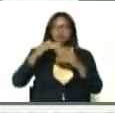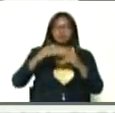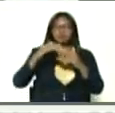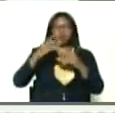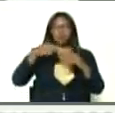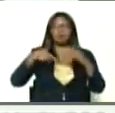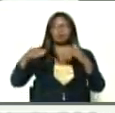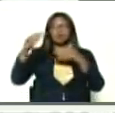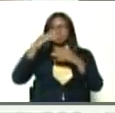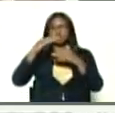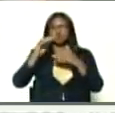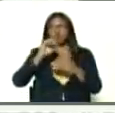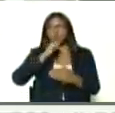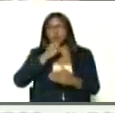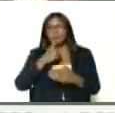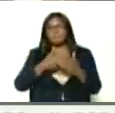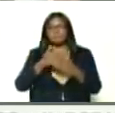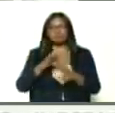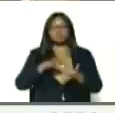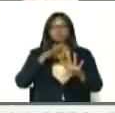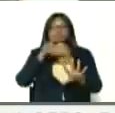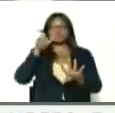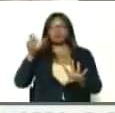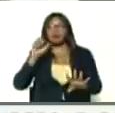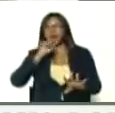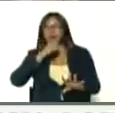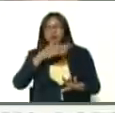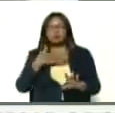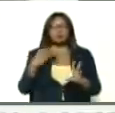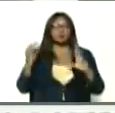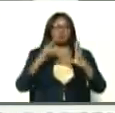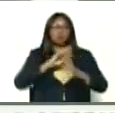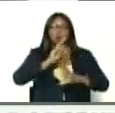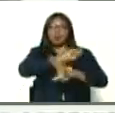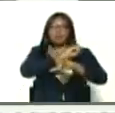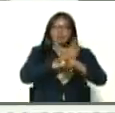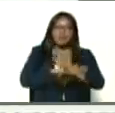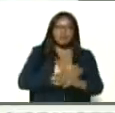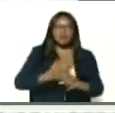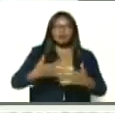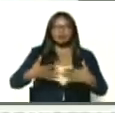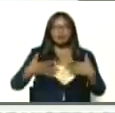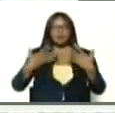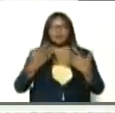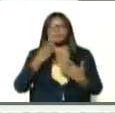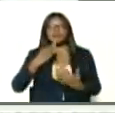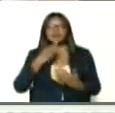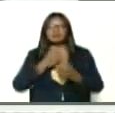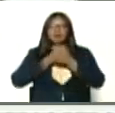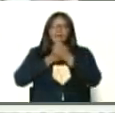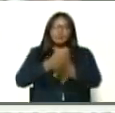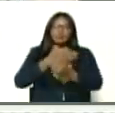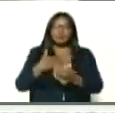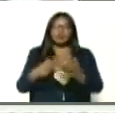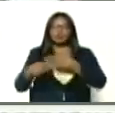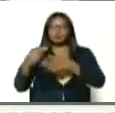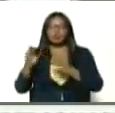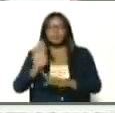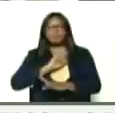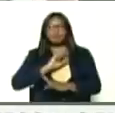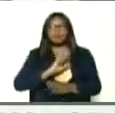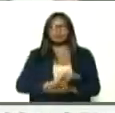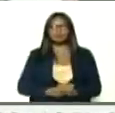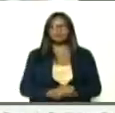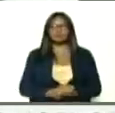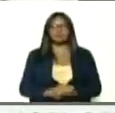adultos, y adultas mayores, nuestros abuelos, nuestras abuelas, con toda esa energía, con toda esa experiencia, con todo ese amor, queriendo construir, pero así tenemos,